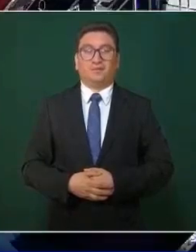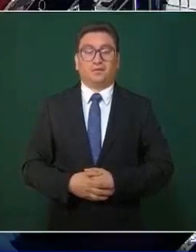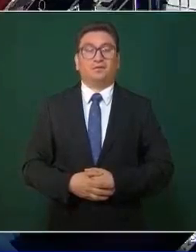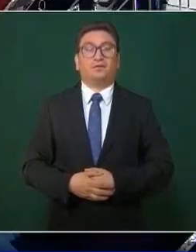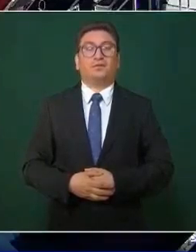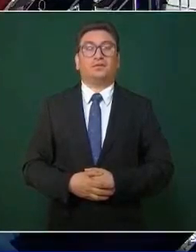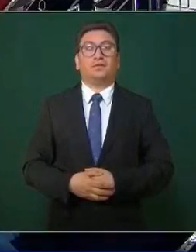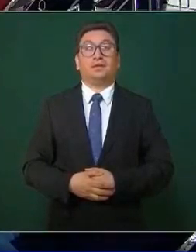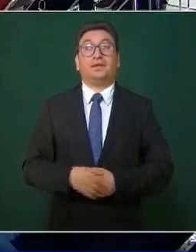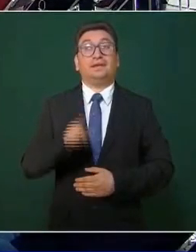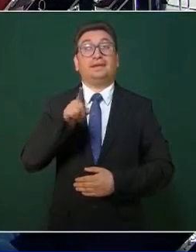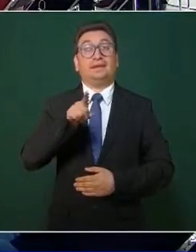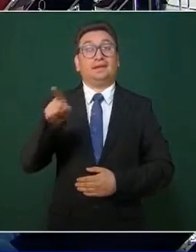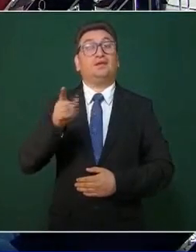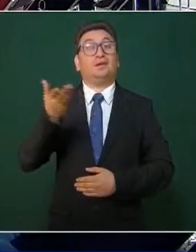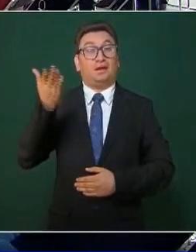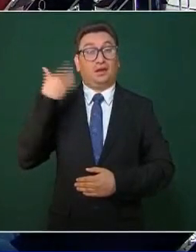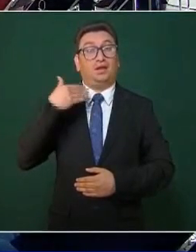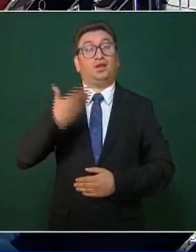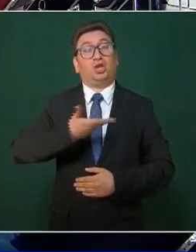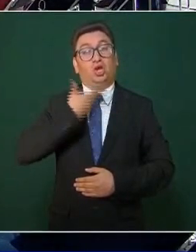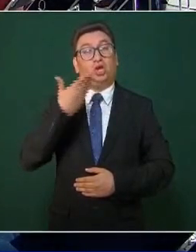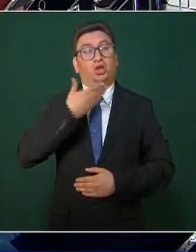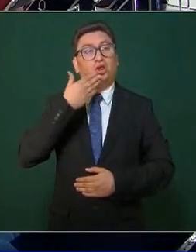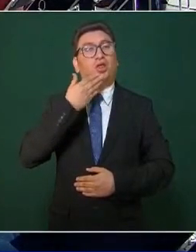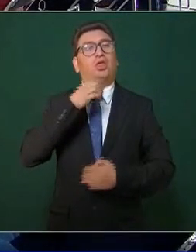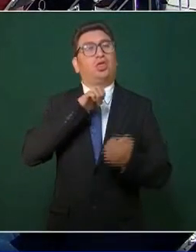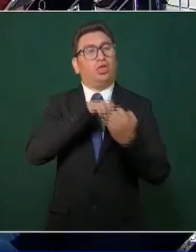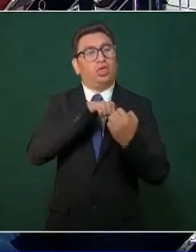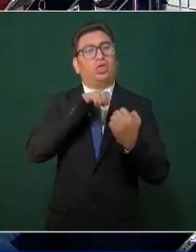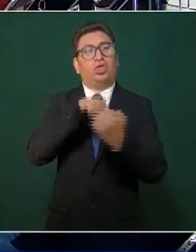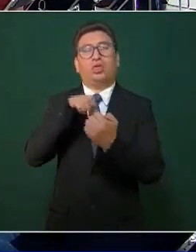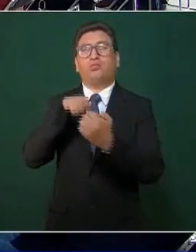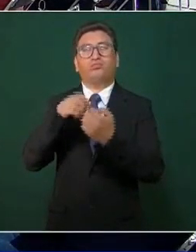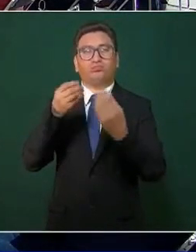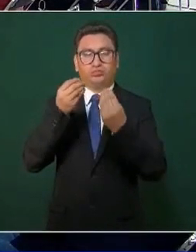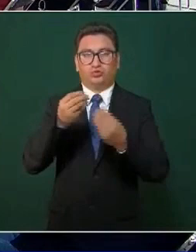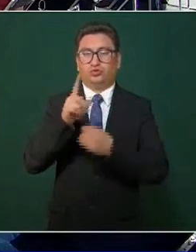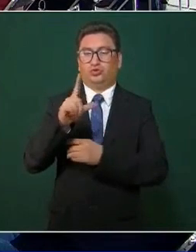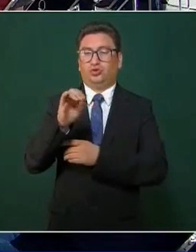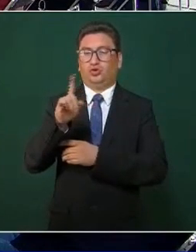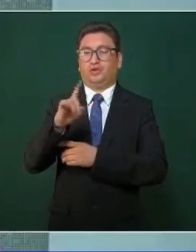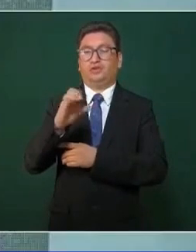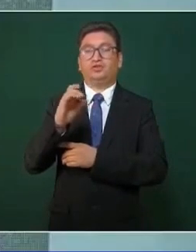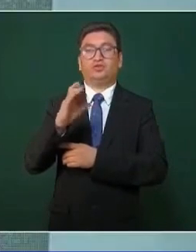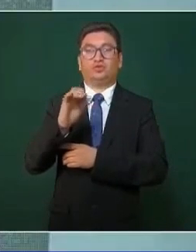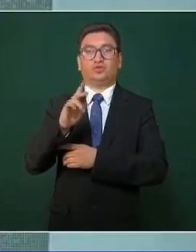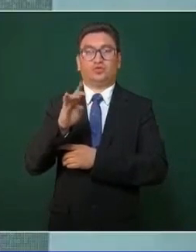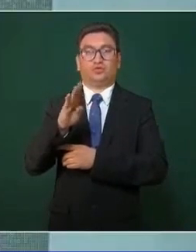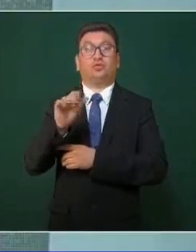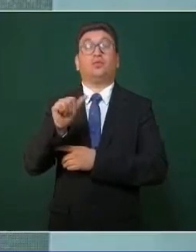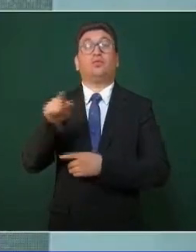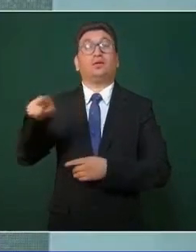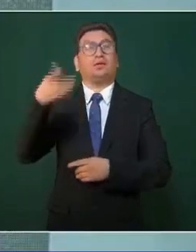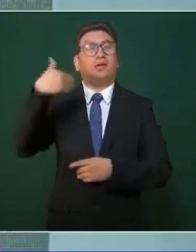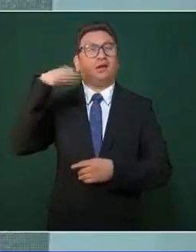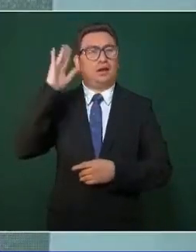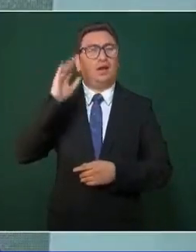Ya engañaron mucho, este Lorenzo Córdoba era